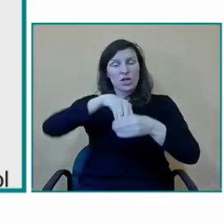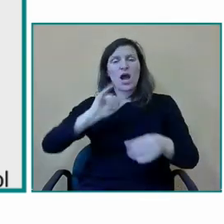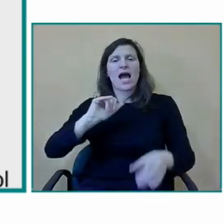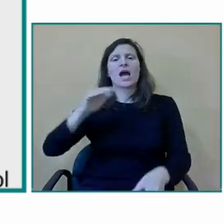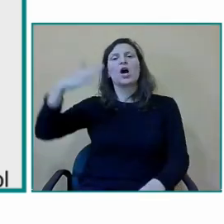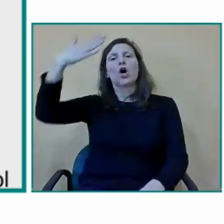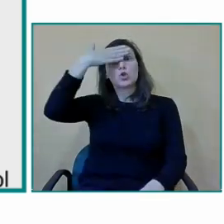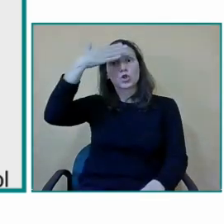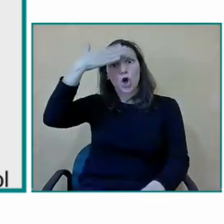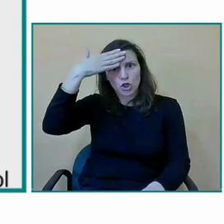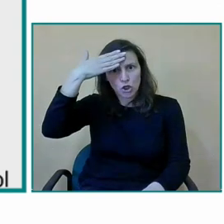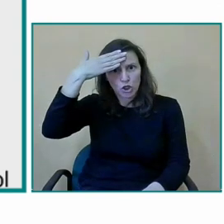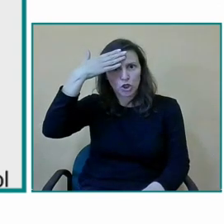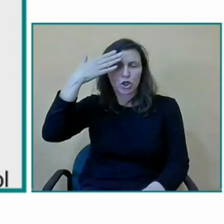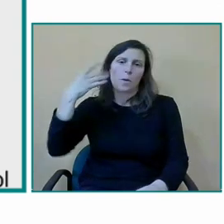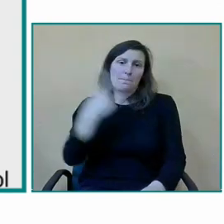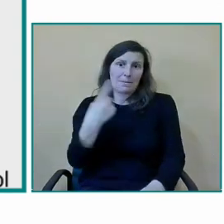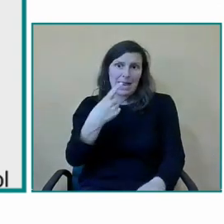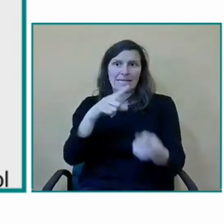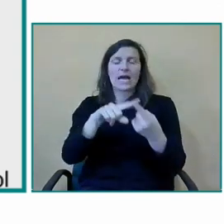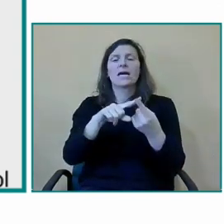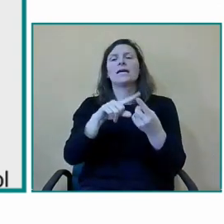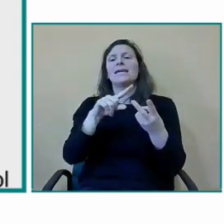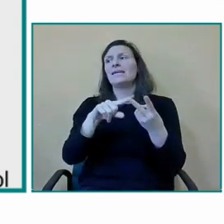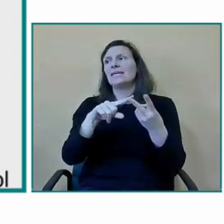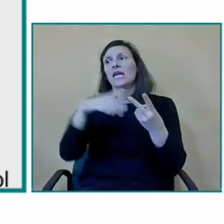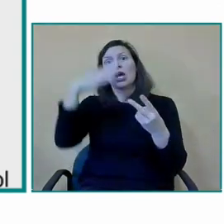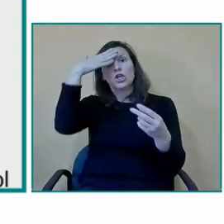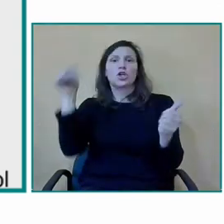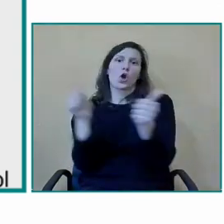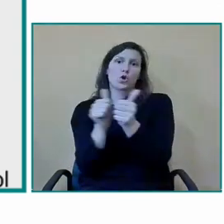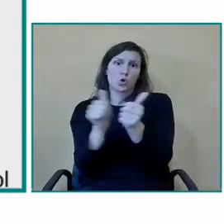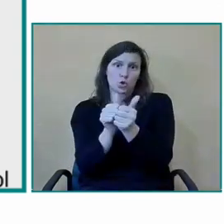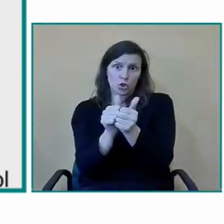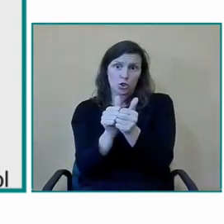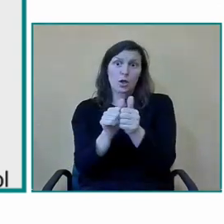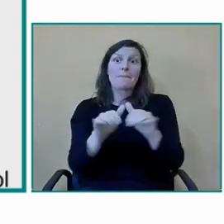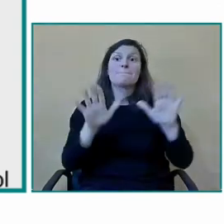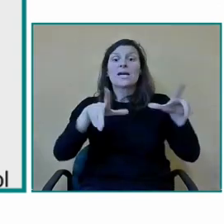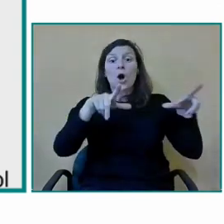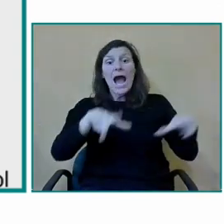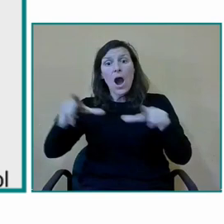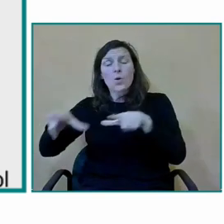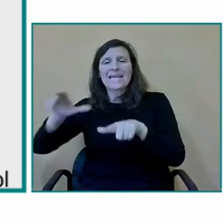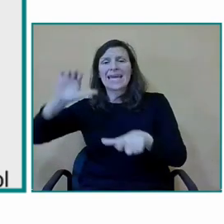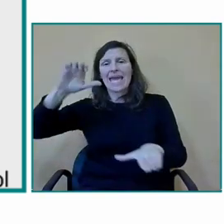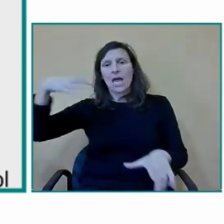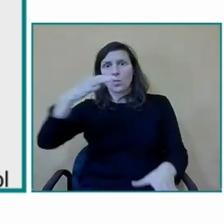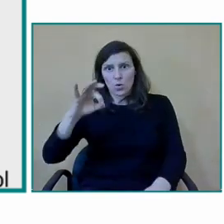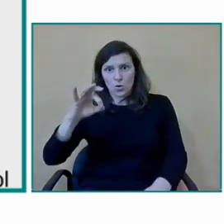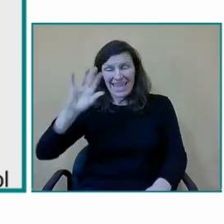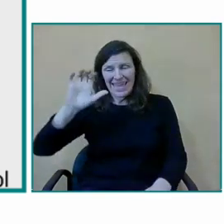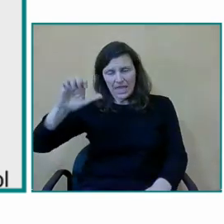de referencia o en este caso en las aulas de Evo las tutoras que son maestras especialistas en